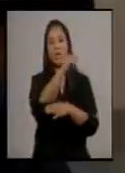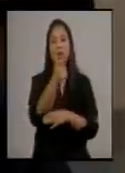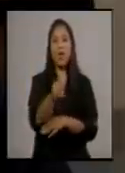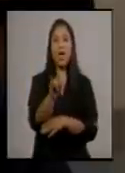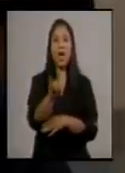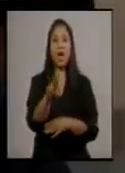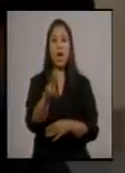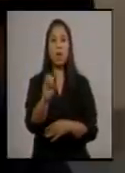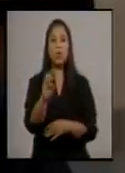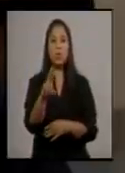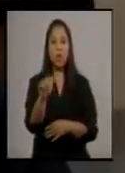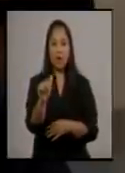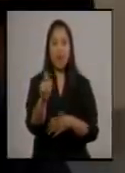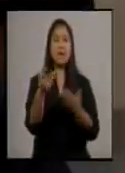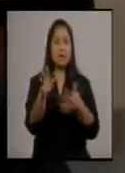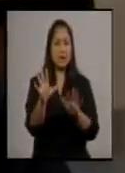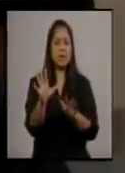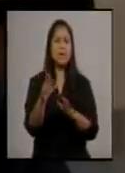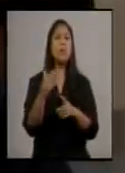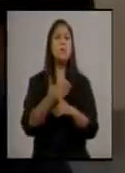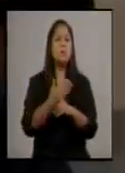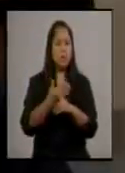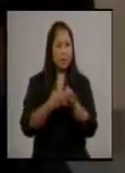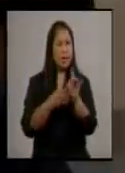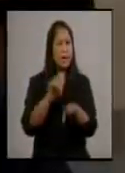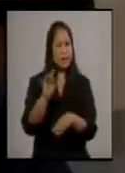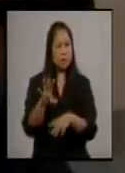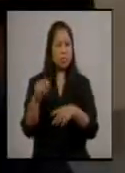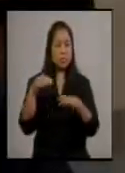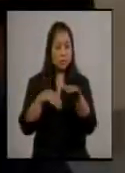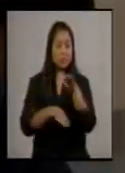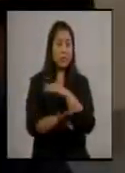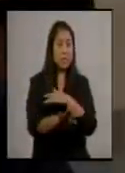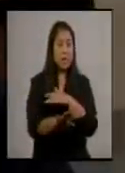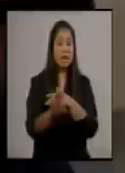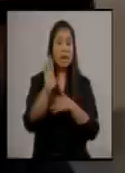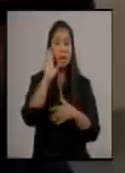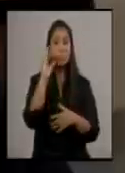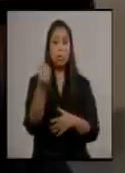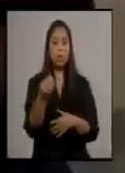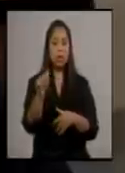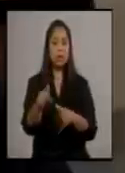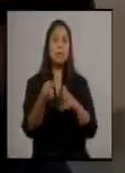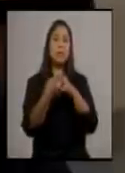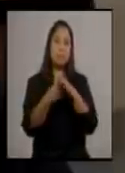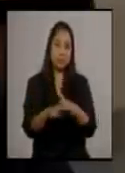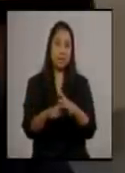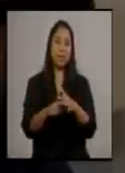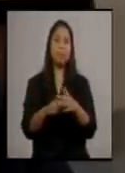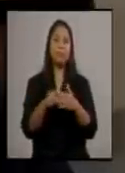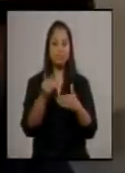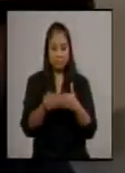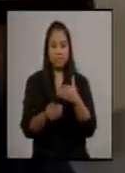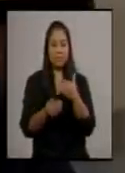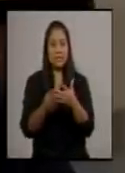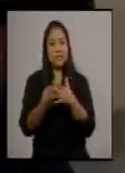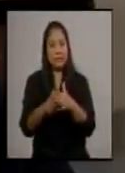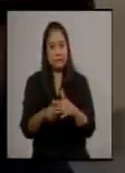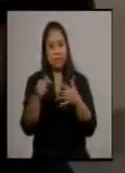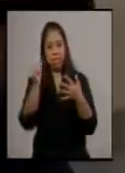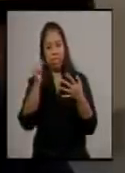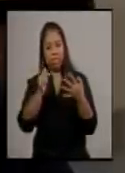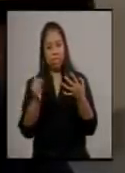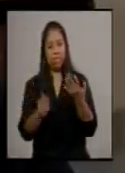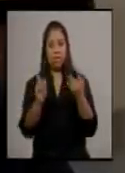problemas en las entradas, especialmente porque lógicamente es el inicio de protocolos que tenemos que